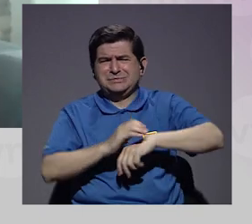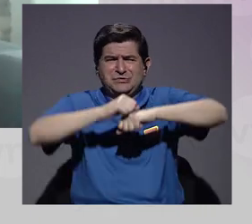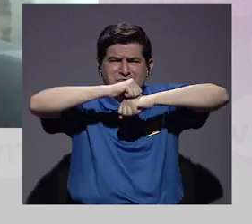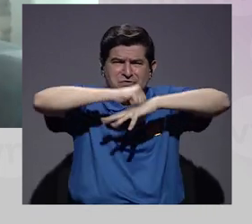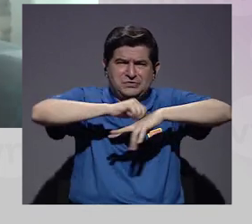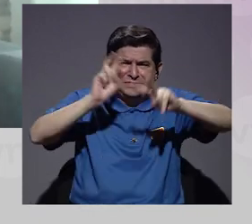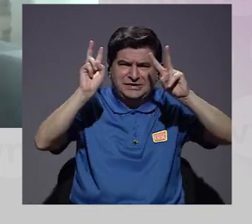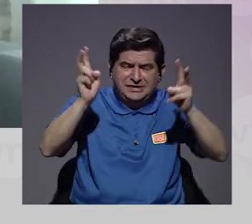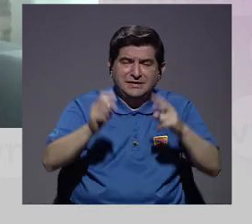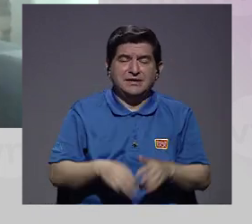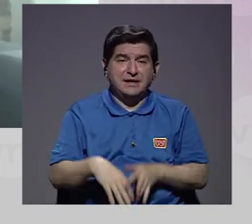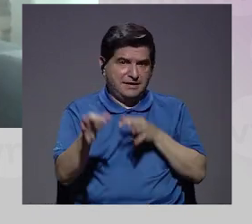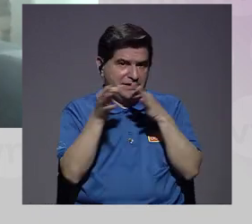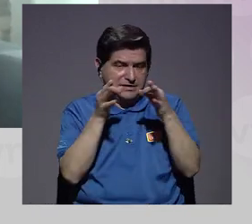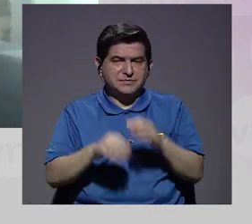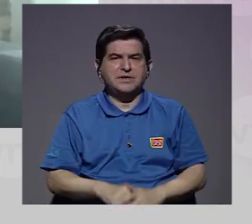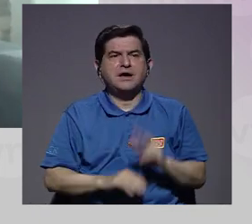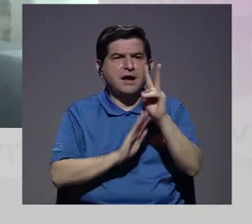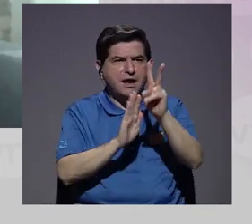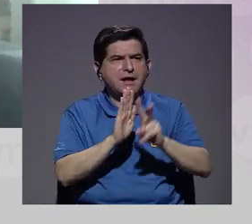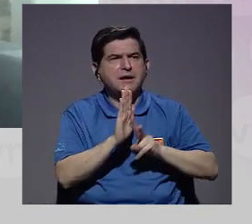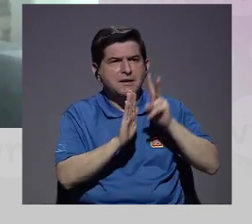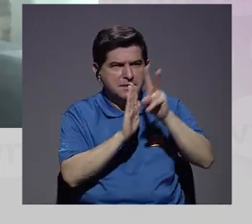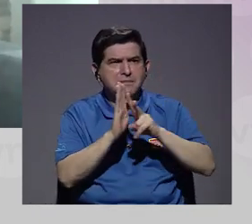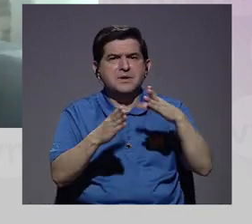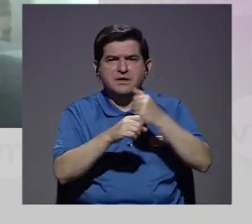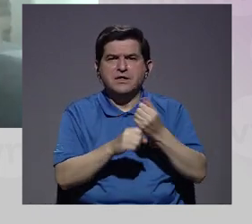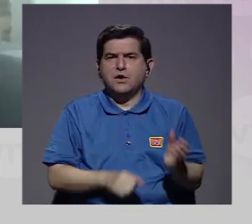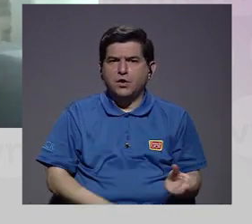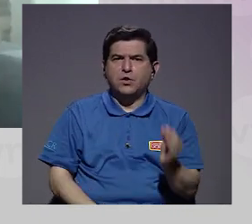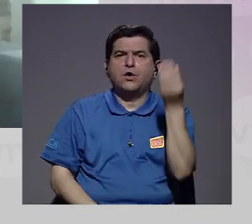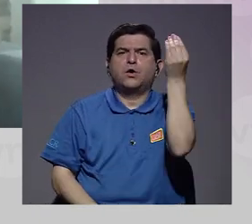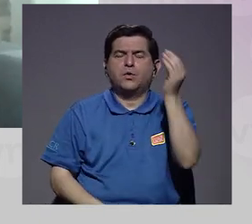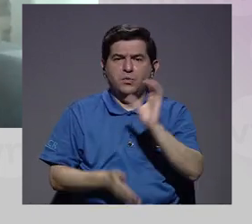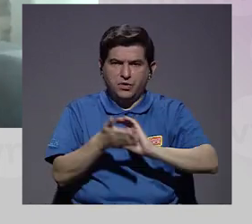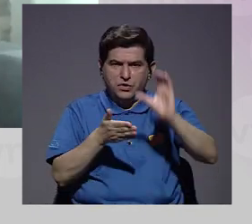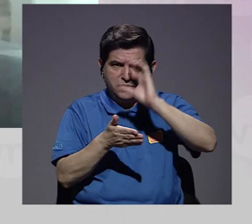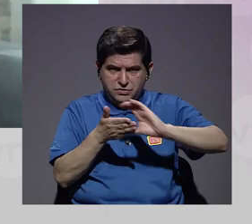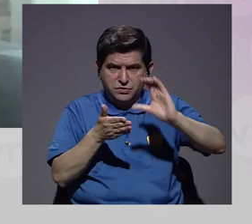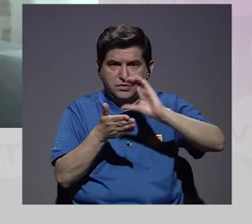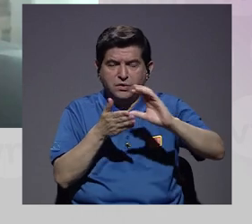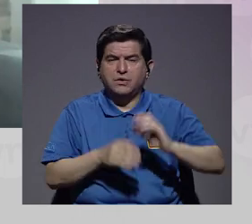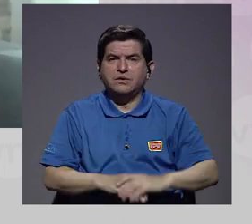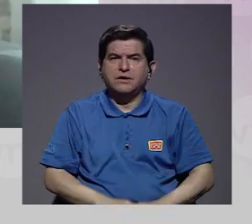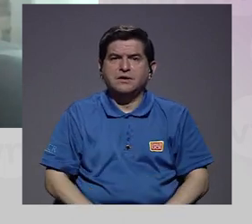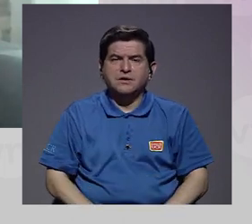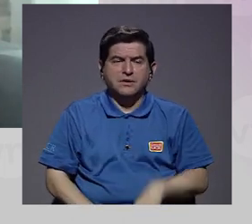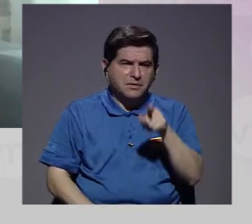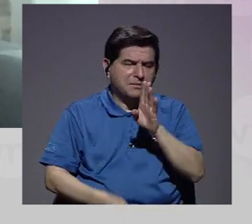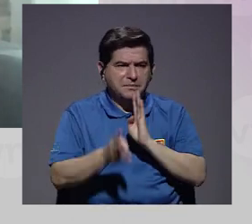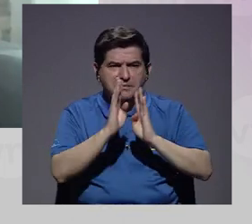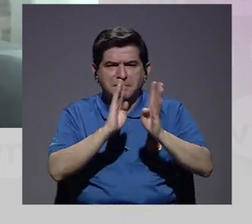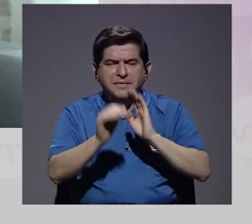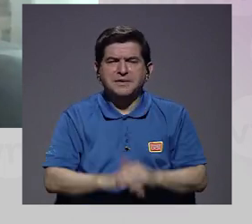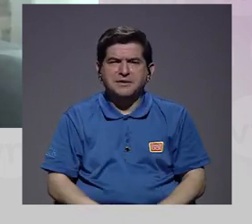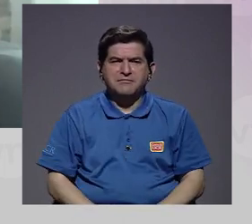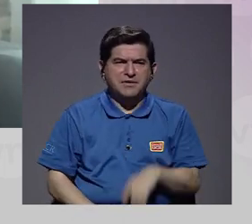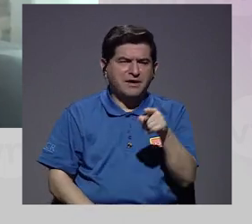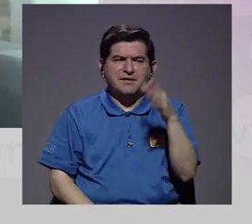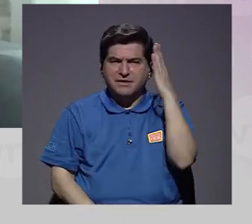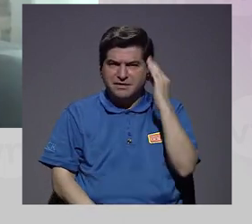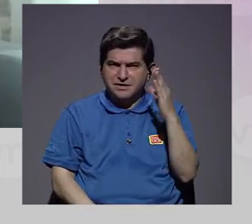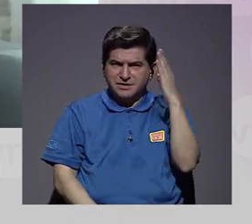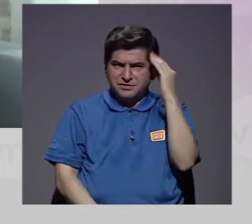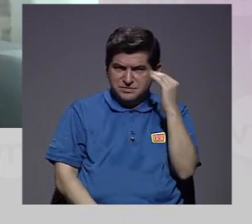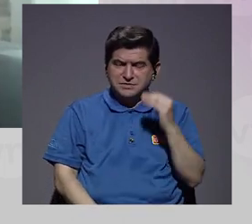Entonces, efectivamente, le decía ahorita que un video que hicimos con adolescentes en el colegio, ¿verdad? Para hablar de cómo